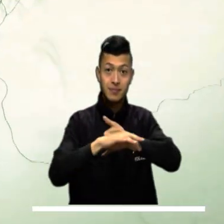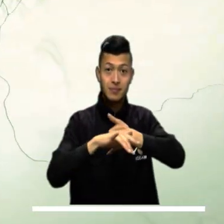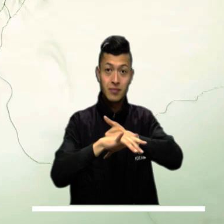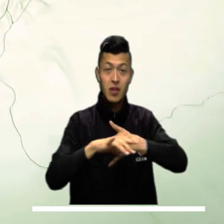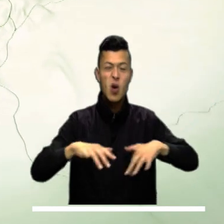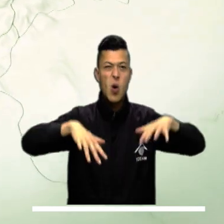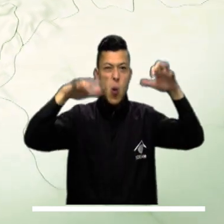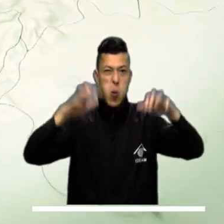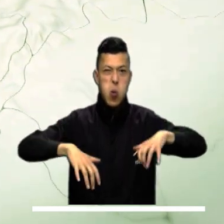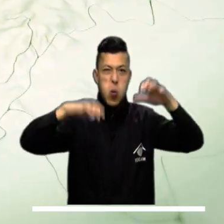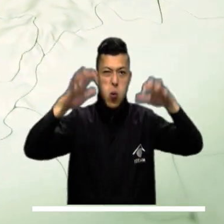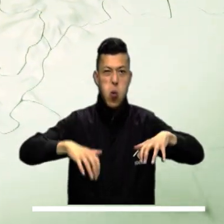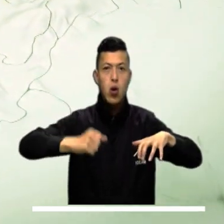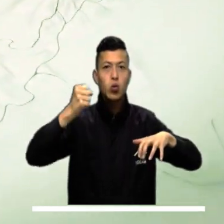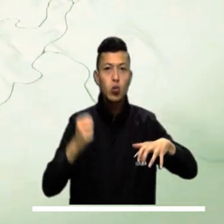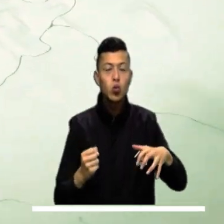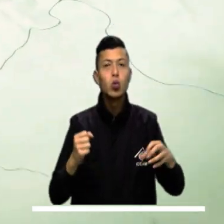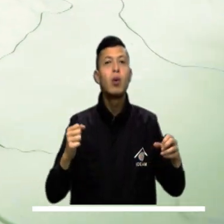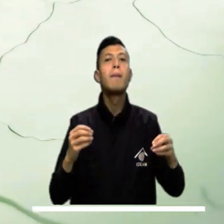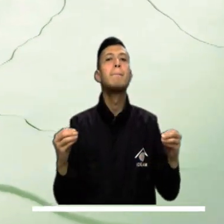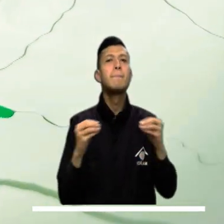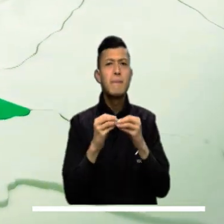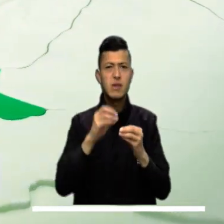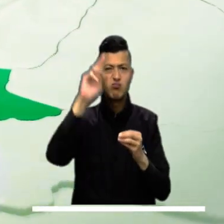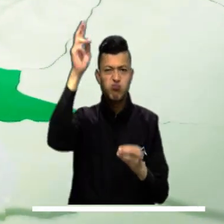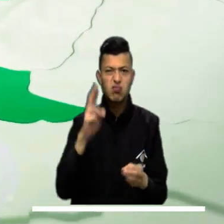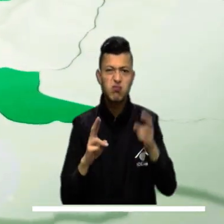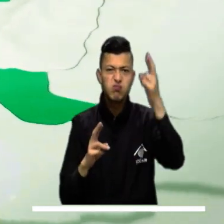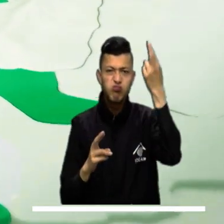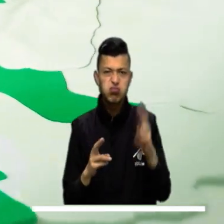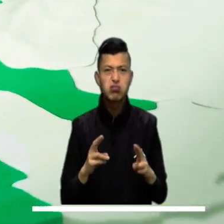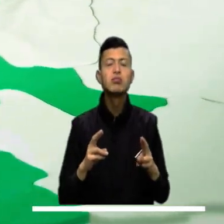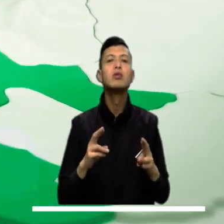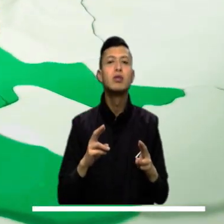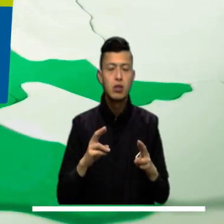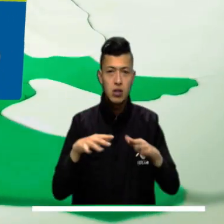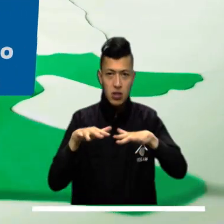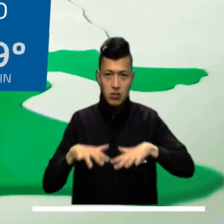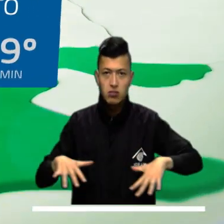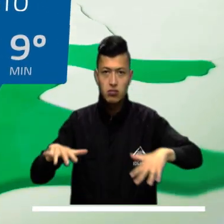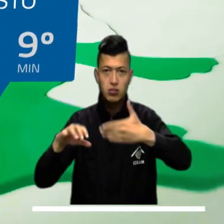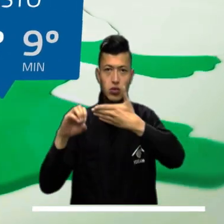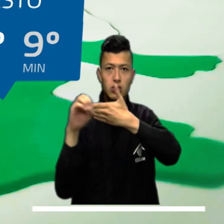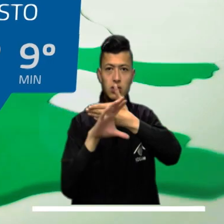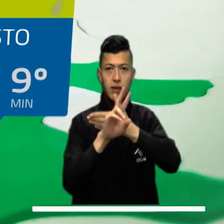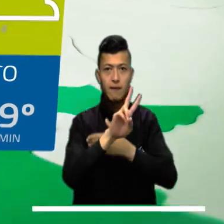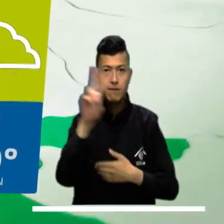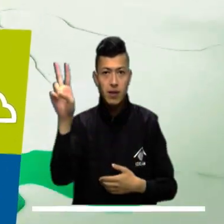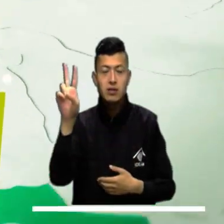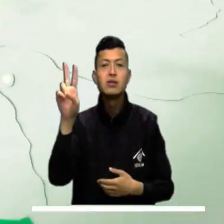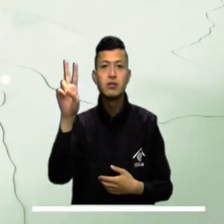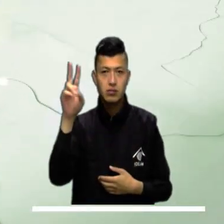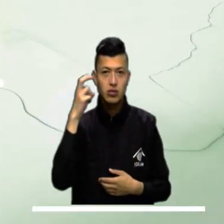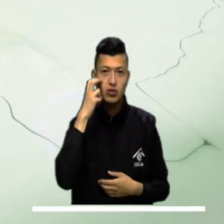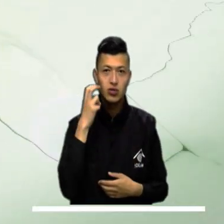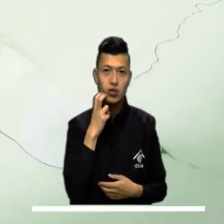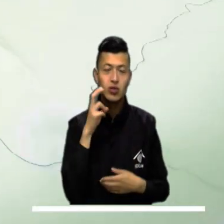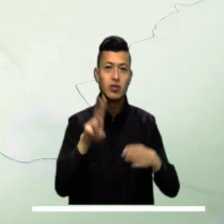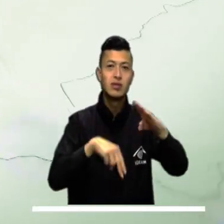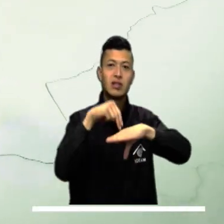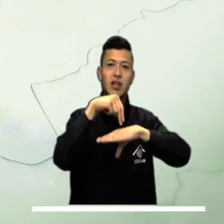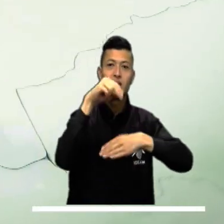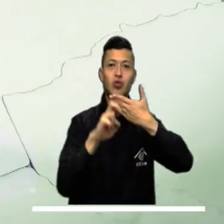fuertes aguaceros acompañados quizás por truenos y relámpagos en zonas del occidente de Valle del Cauca, Chocó y norte de